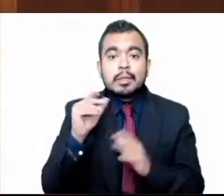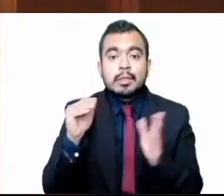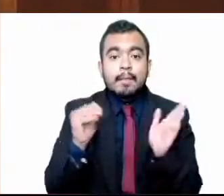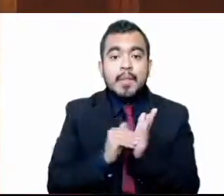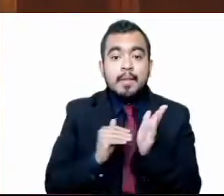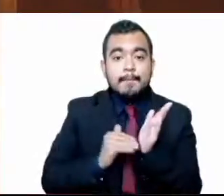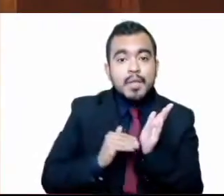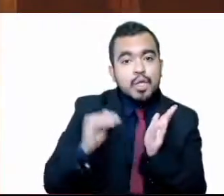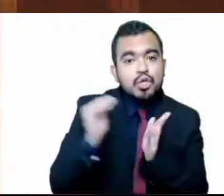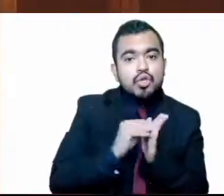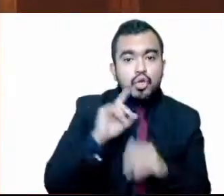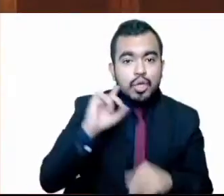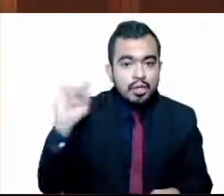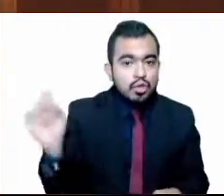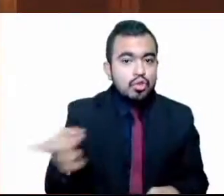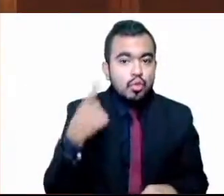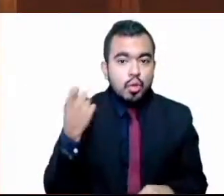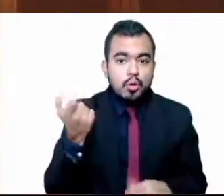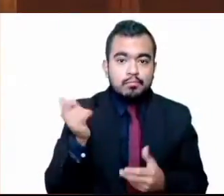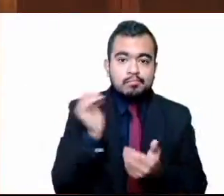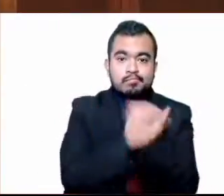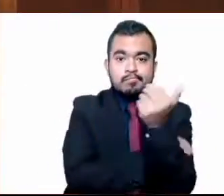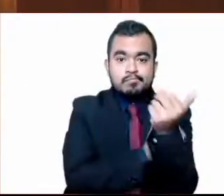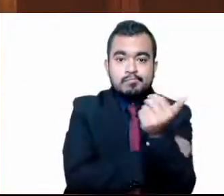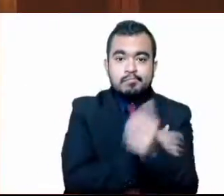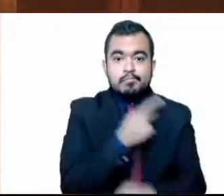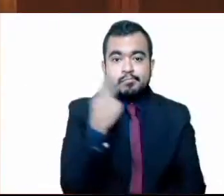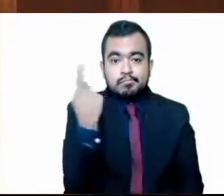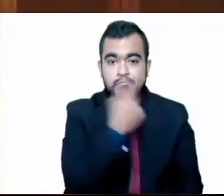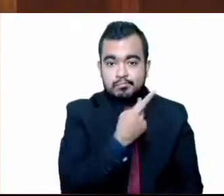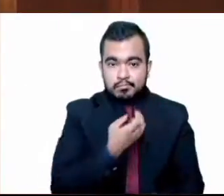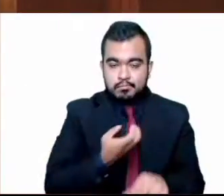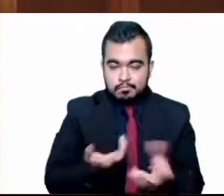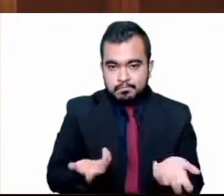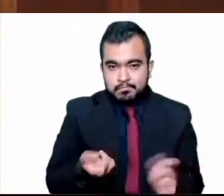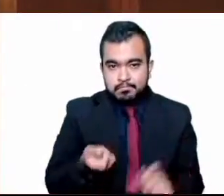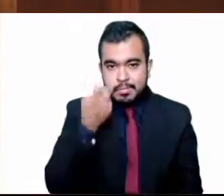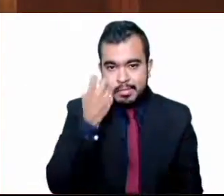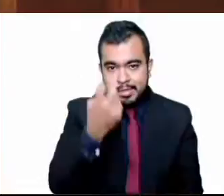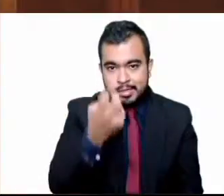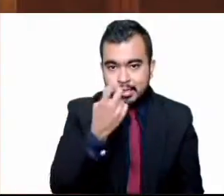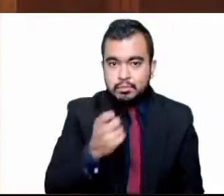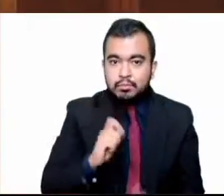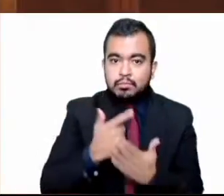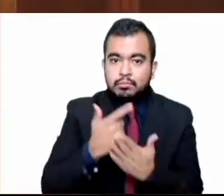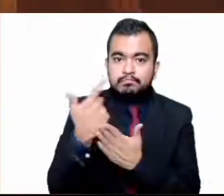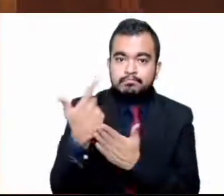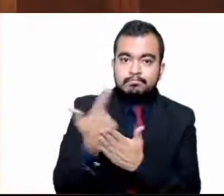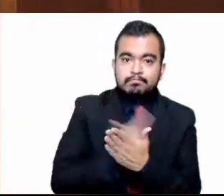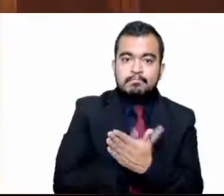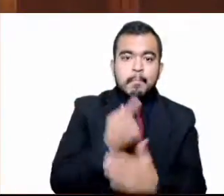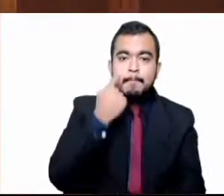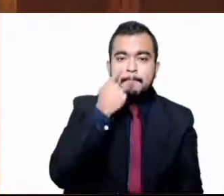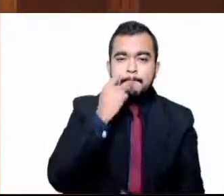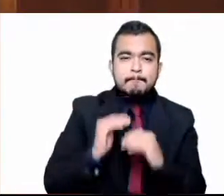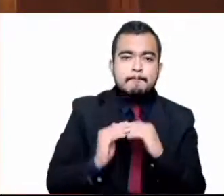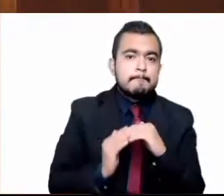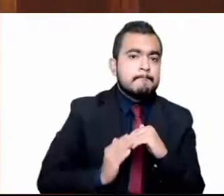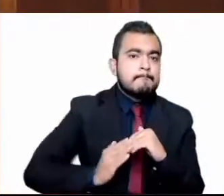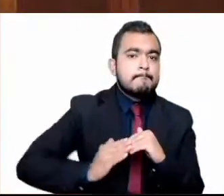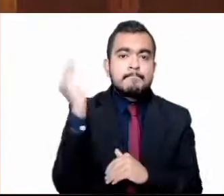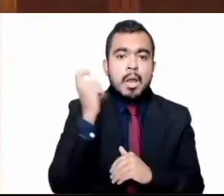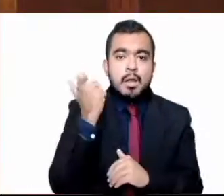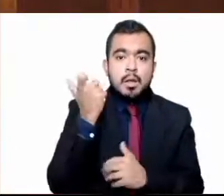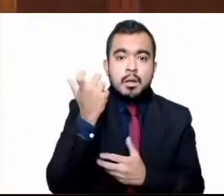beneficios anuales, figurando ambos en la lista de los mayores sectores económicos y legales,